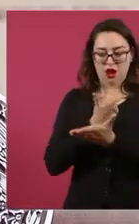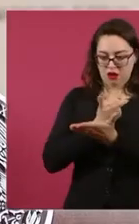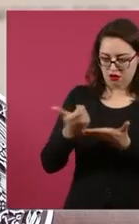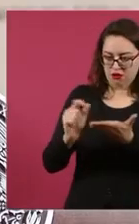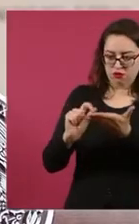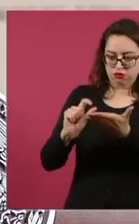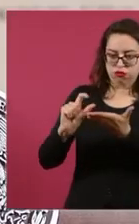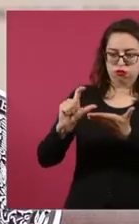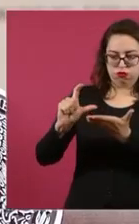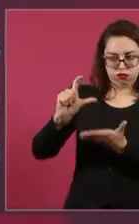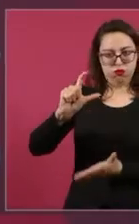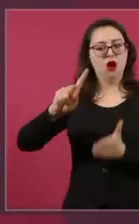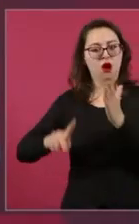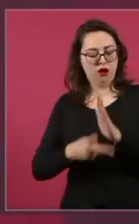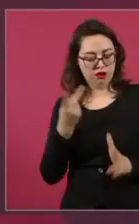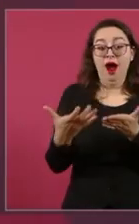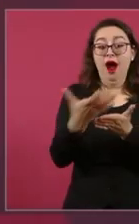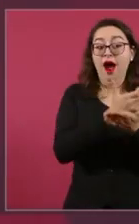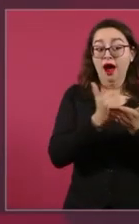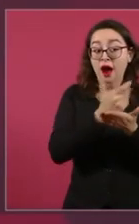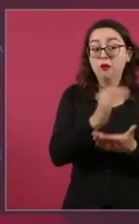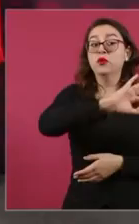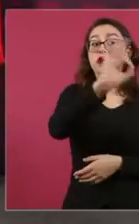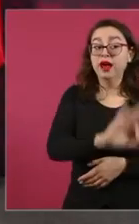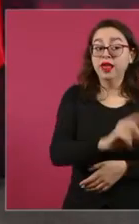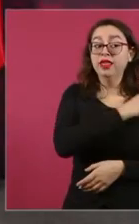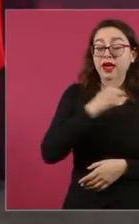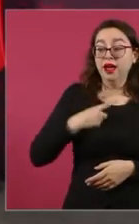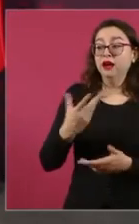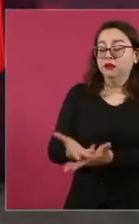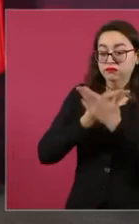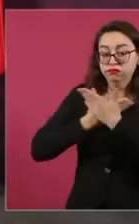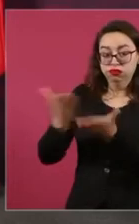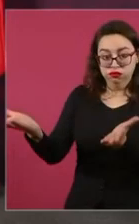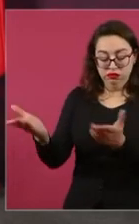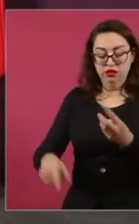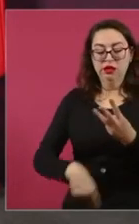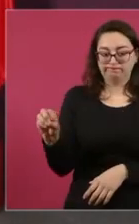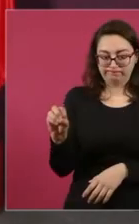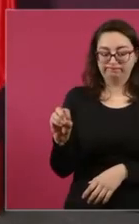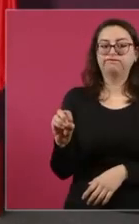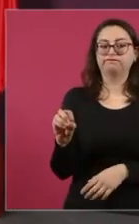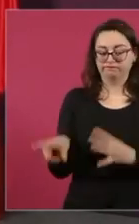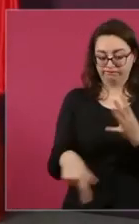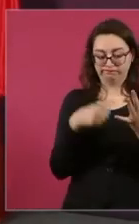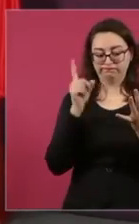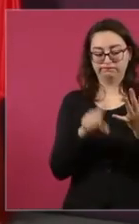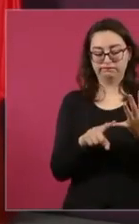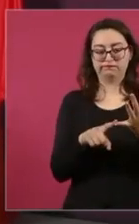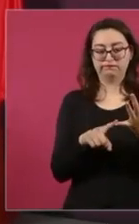garantizar el reparto de utilidades, en quitar lo de la subcontratación, en